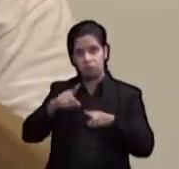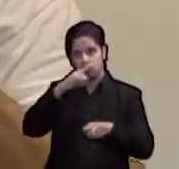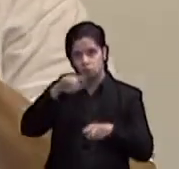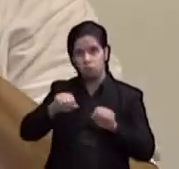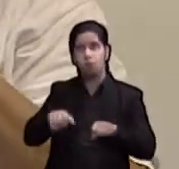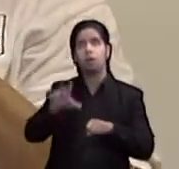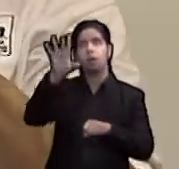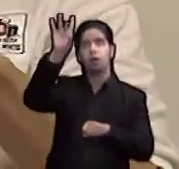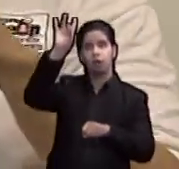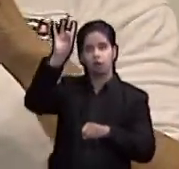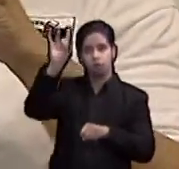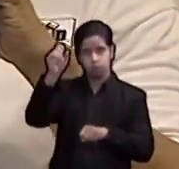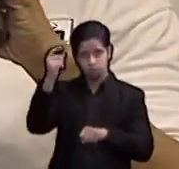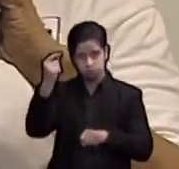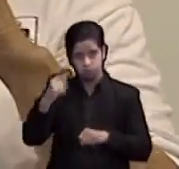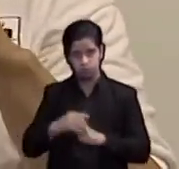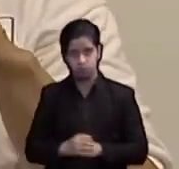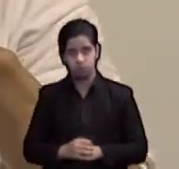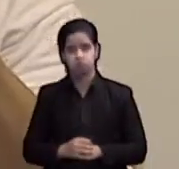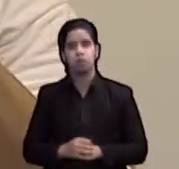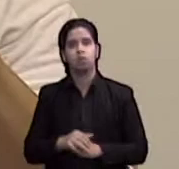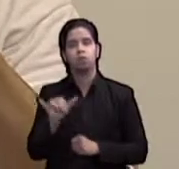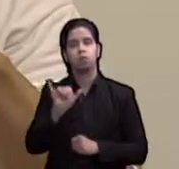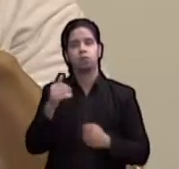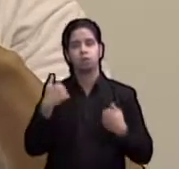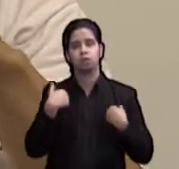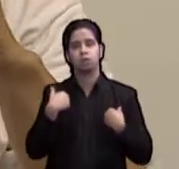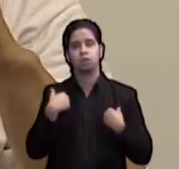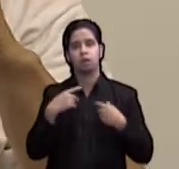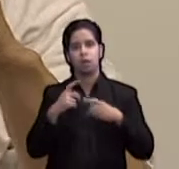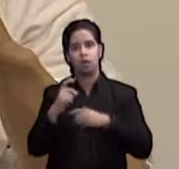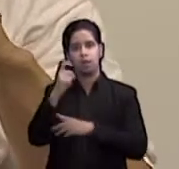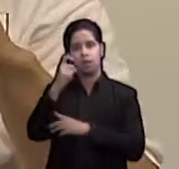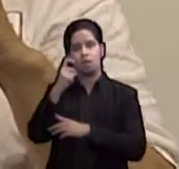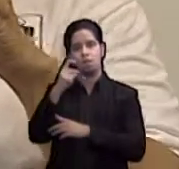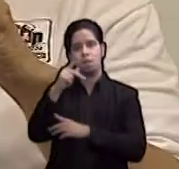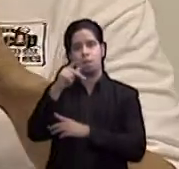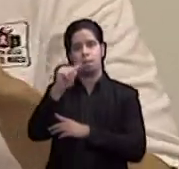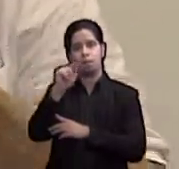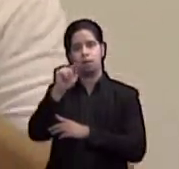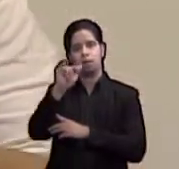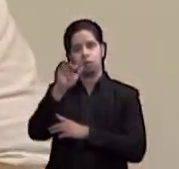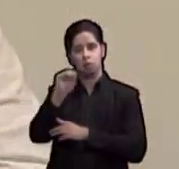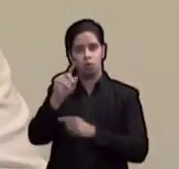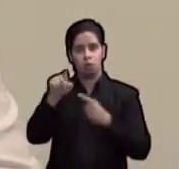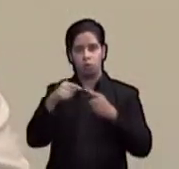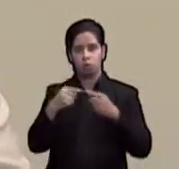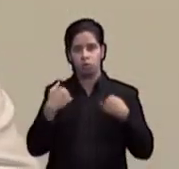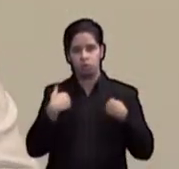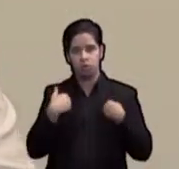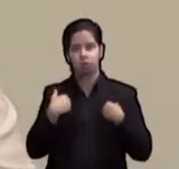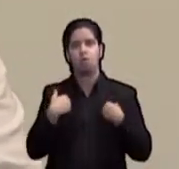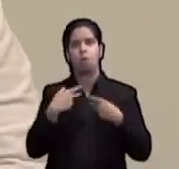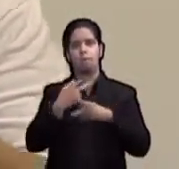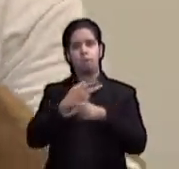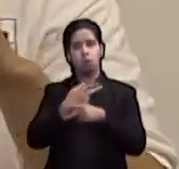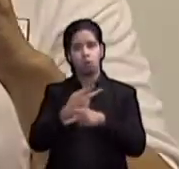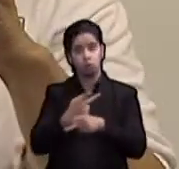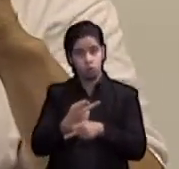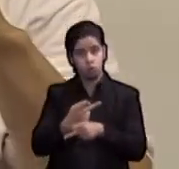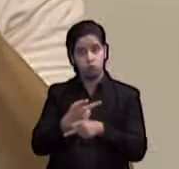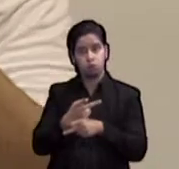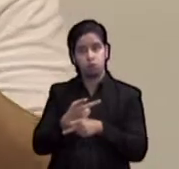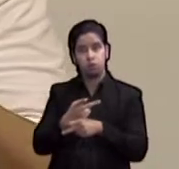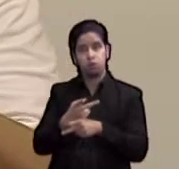almacenarlos, venden unos candados plásticos que se pueden poner a las gavetas cuando tenemos gavetas y productos que están